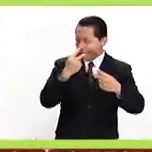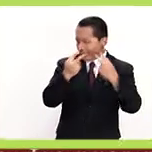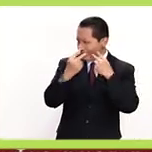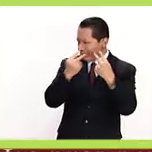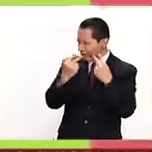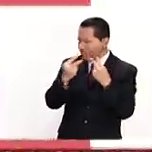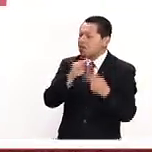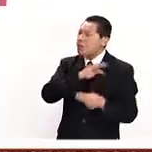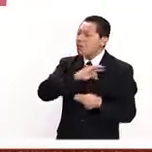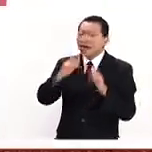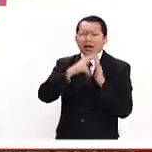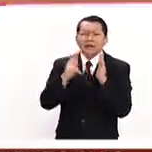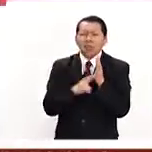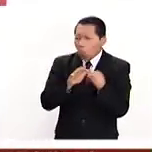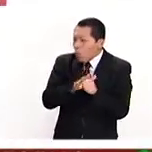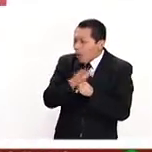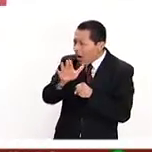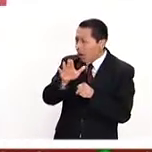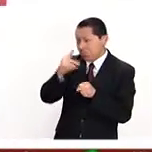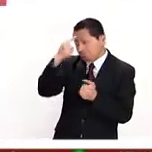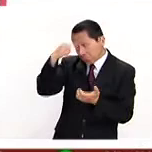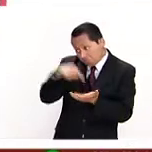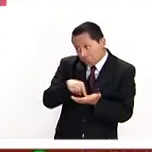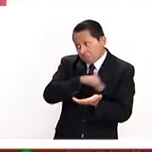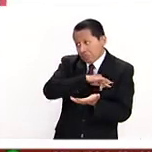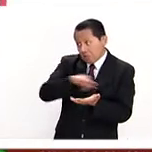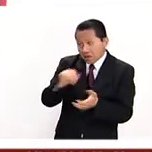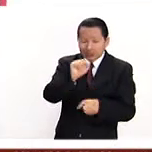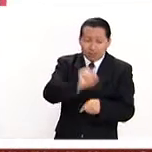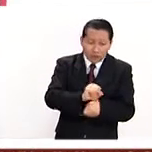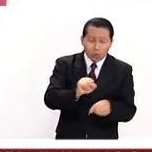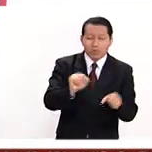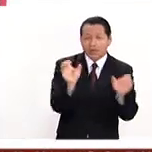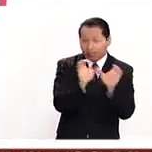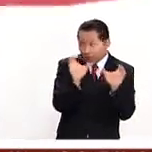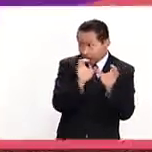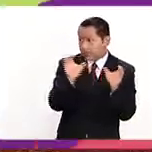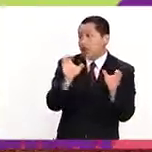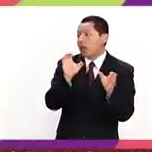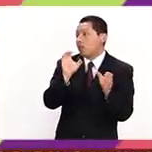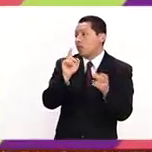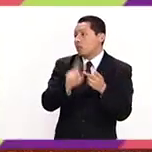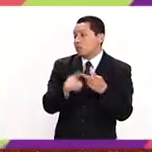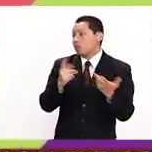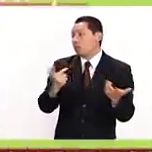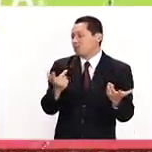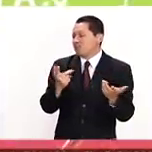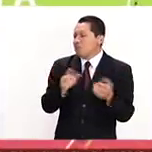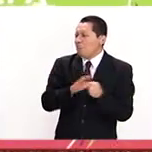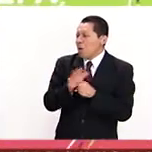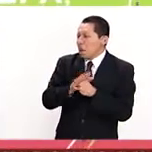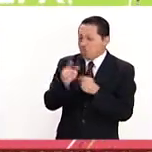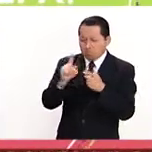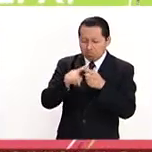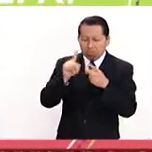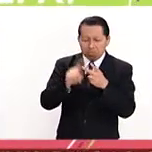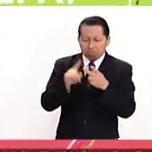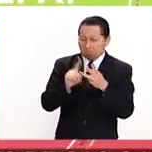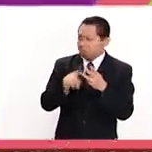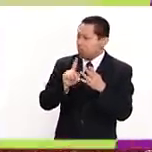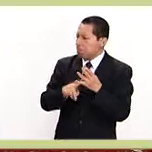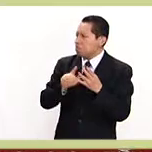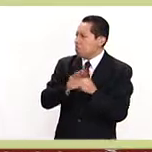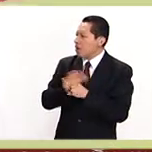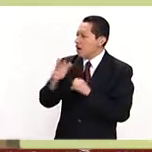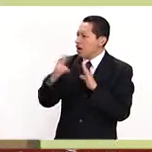requisitos deben de tener, supongo que entre ellos está, obviamente, haber terminado la secundaria, tener ya el certificado, y qué